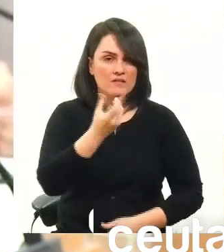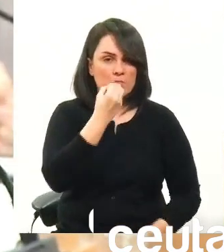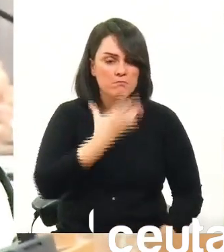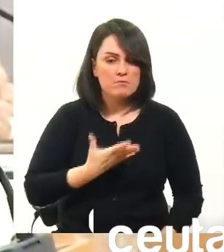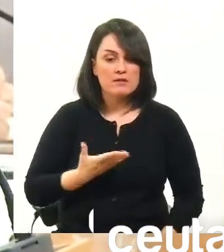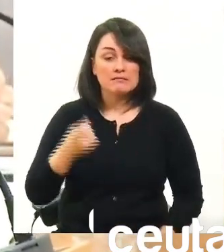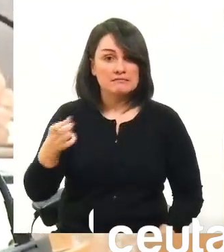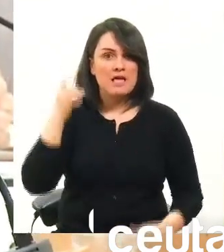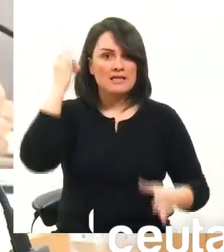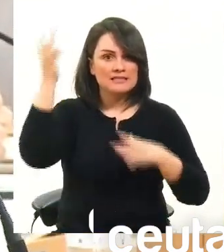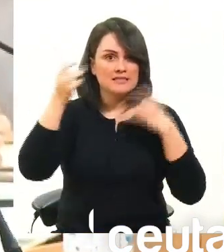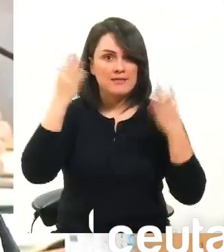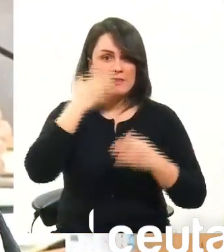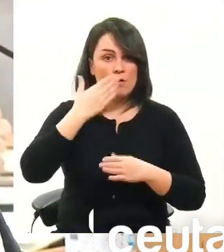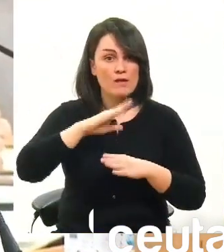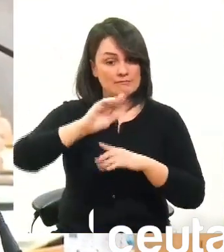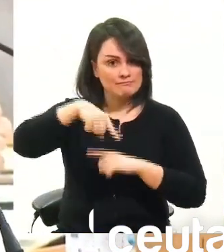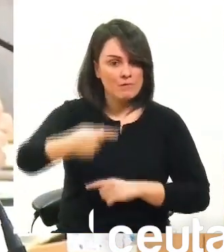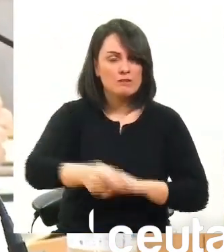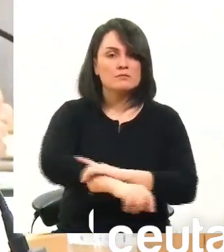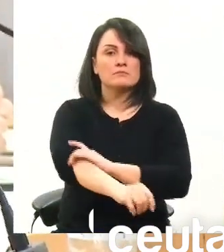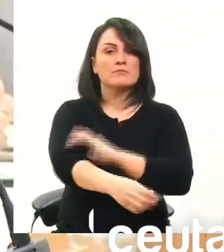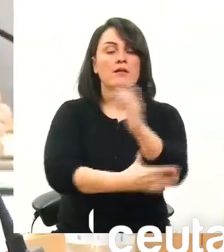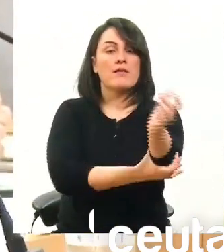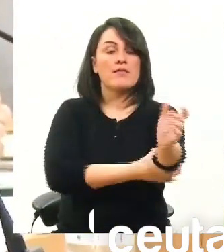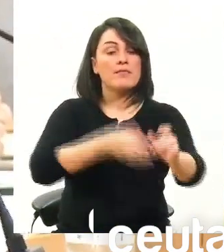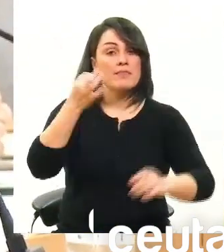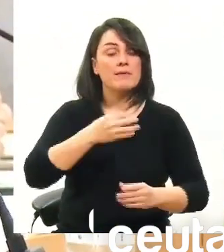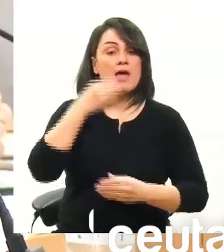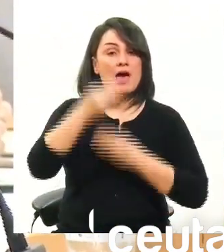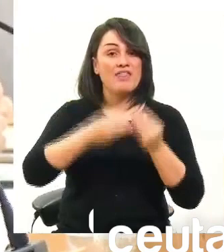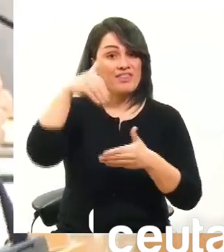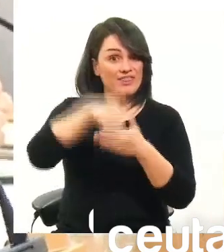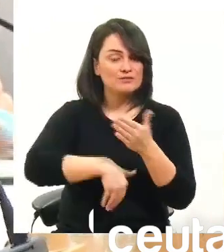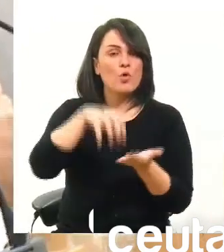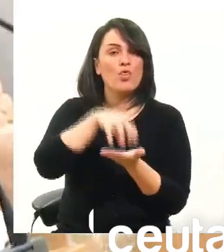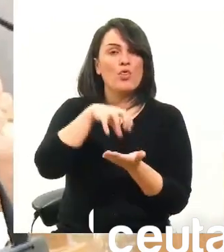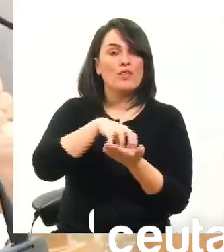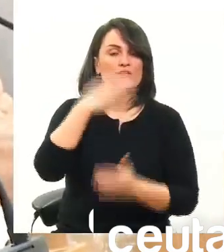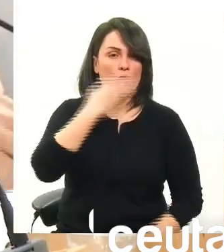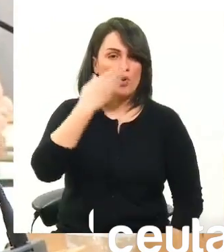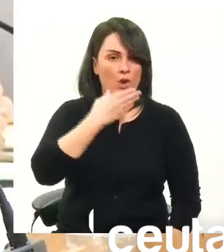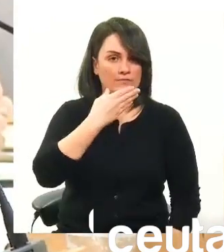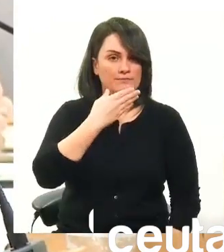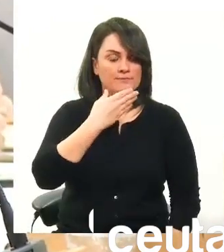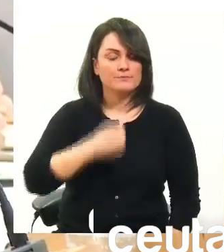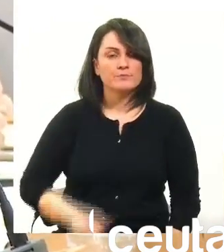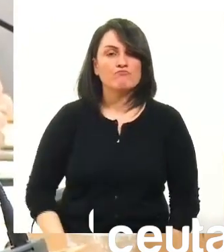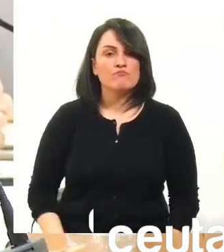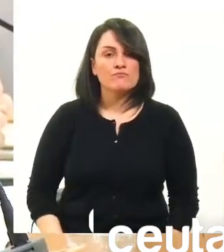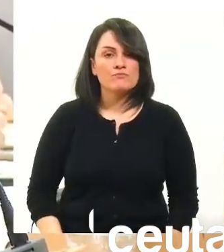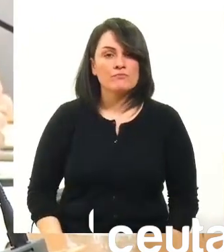extraescolares se deben realizar o la propuesta si lo dice en los propios centros escolares entendemos por lo tanto que tenemos que